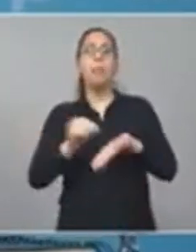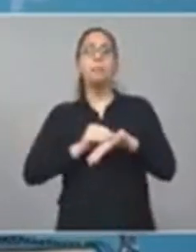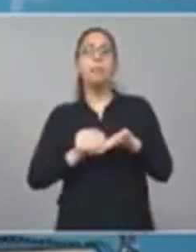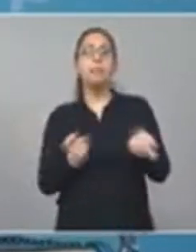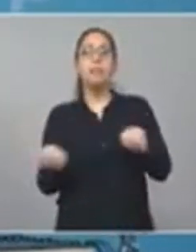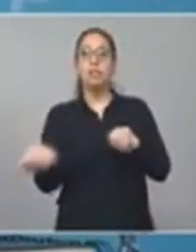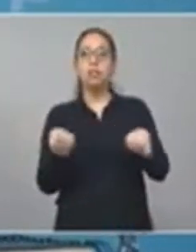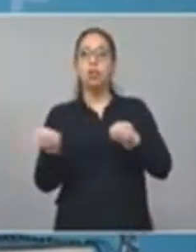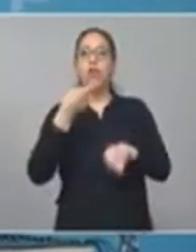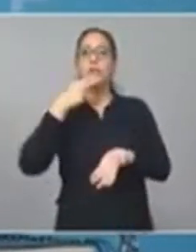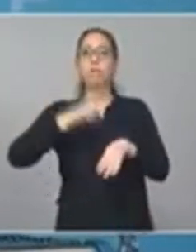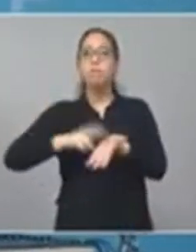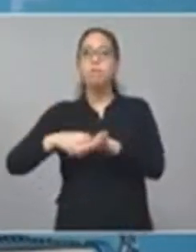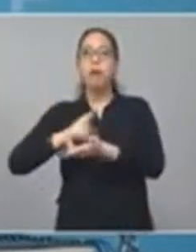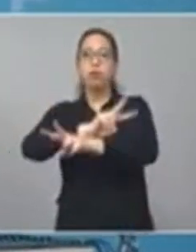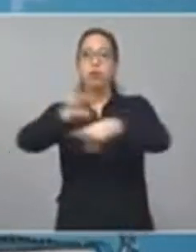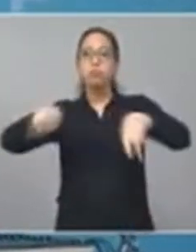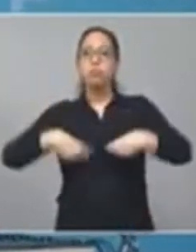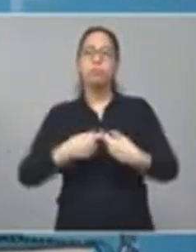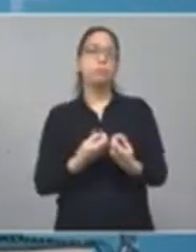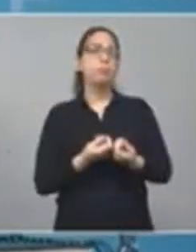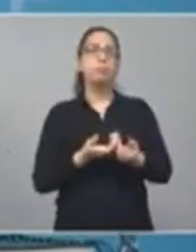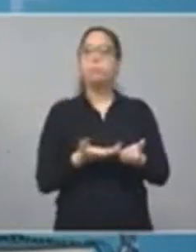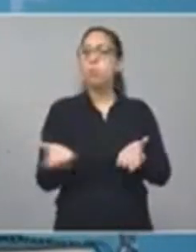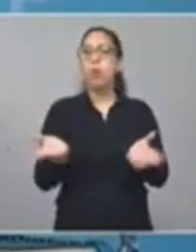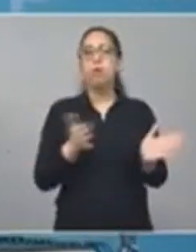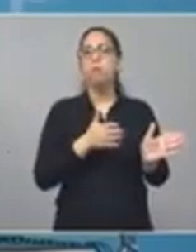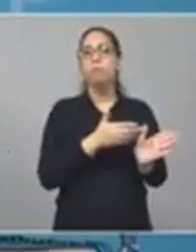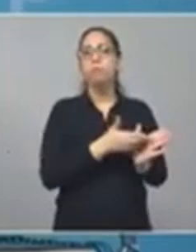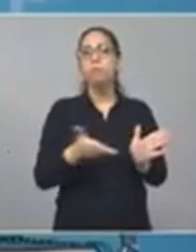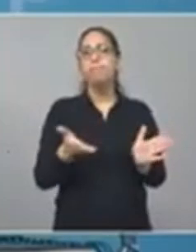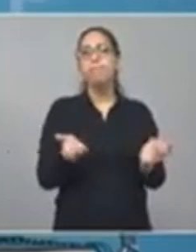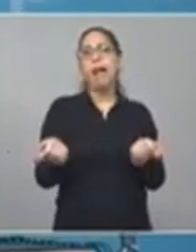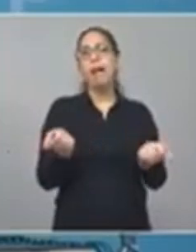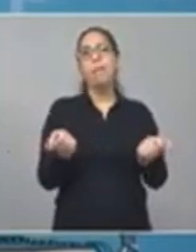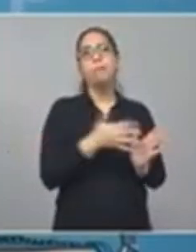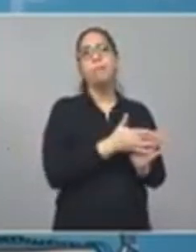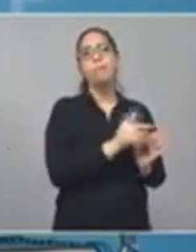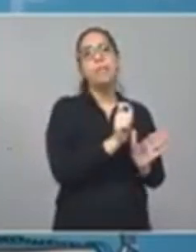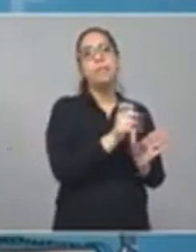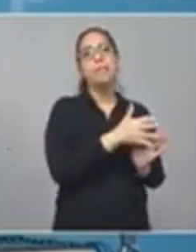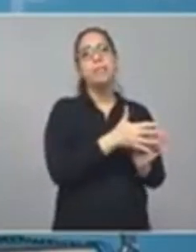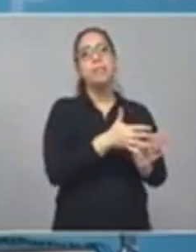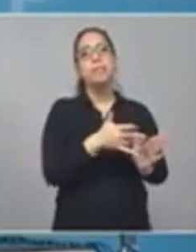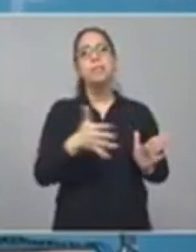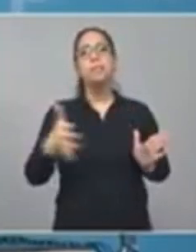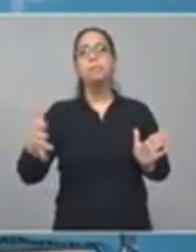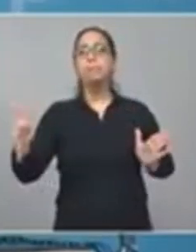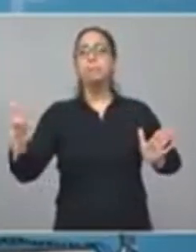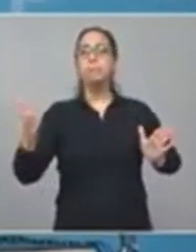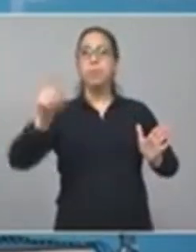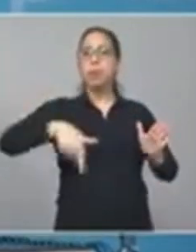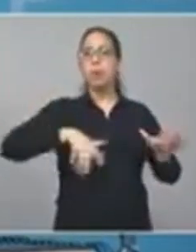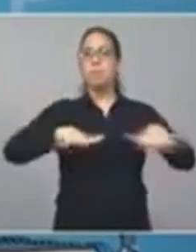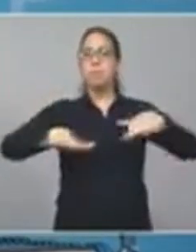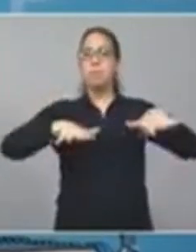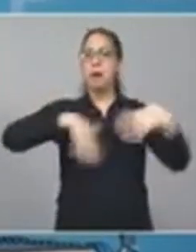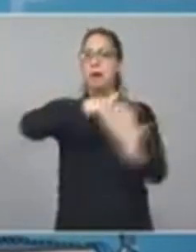que nos permitieron, durante estos meses de este año, transitar esta crisis,